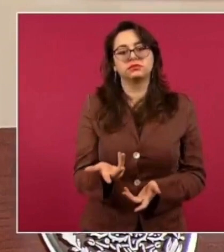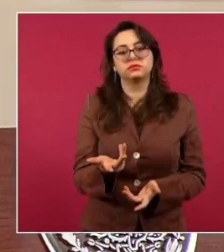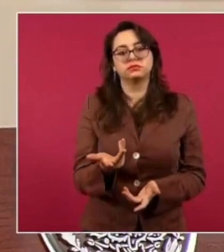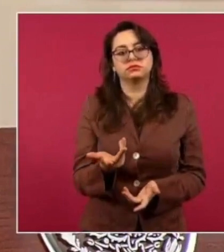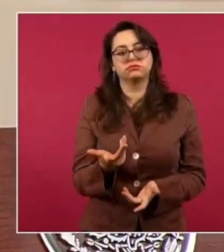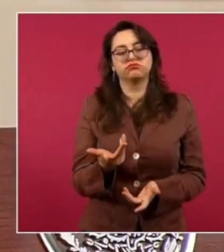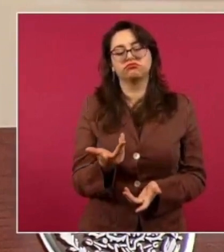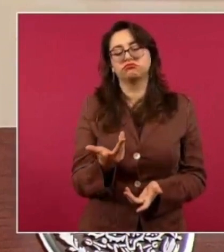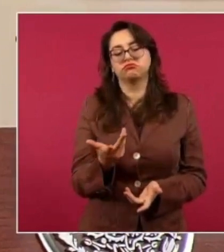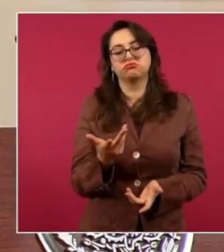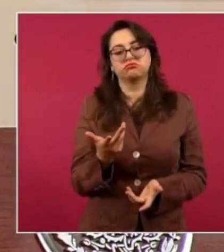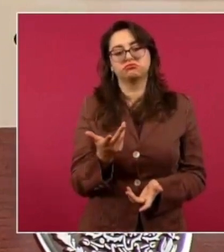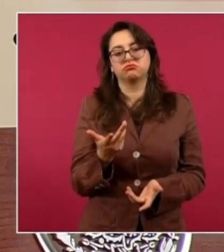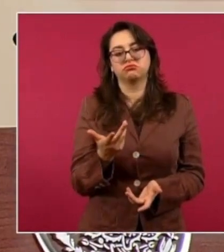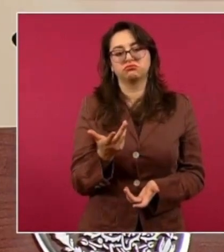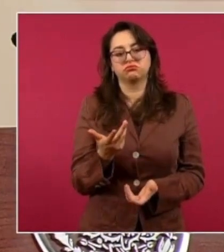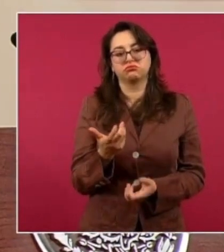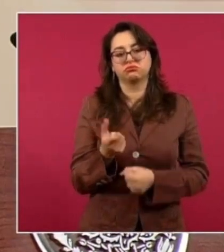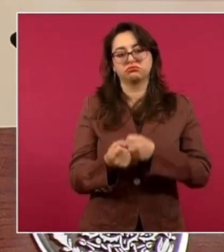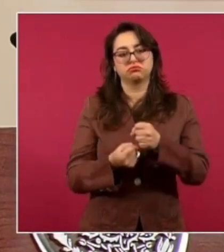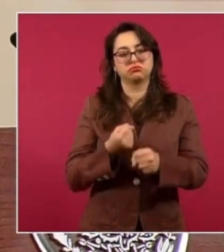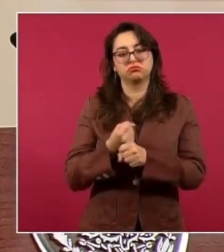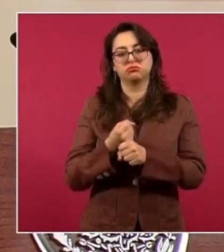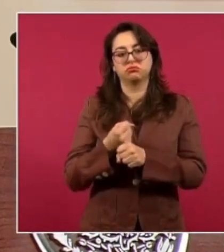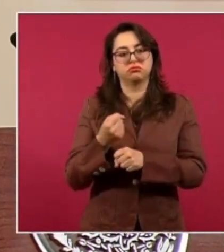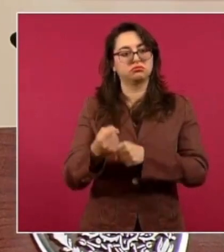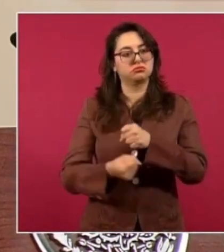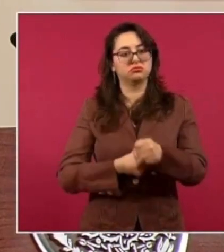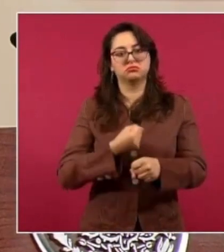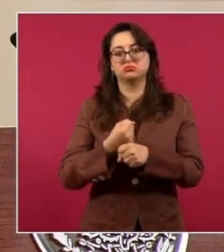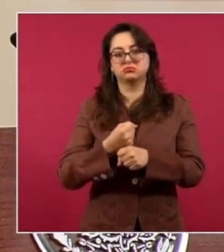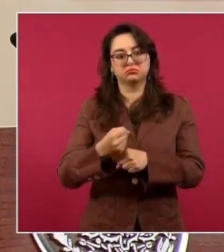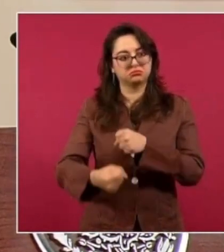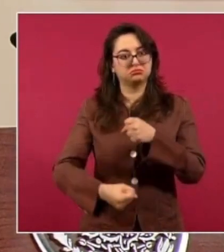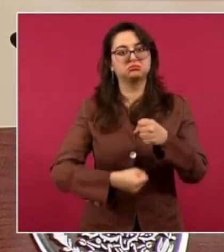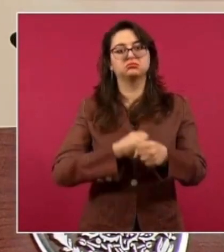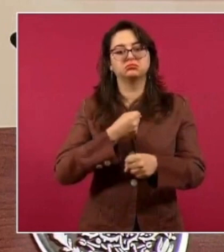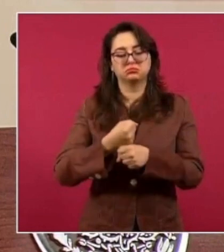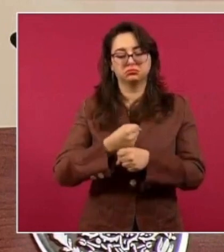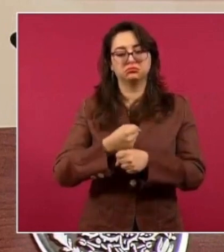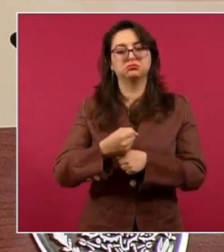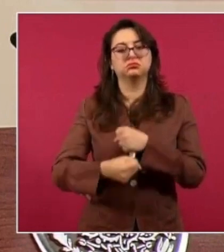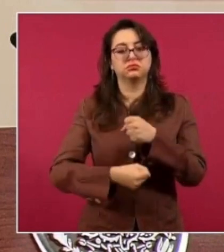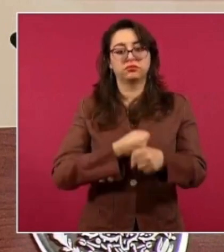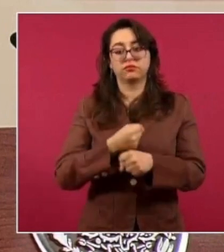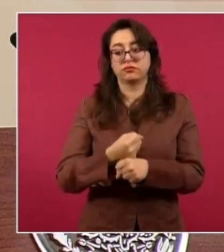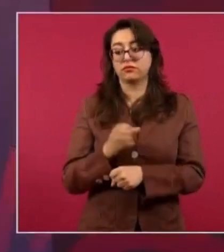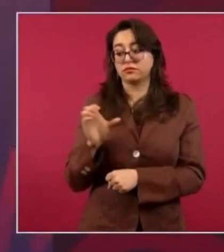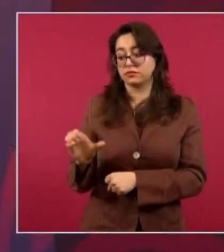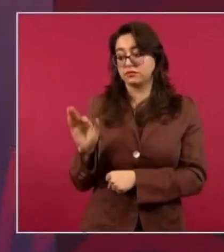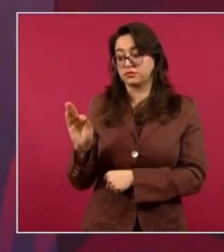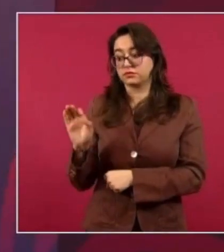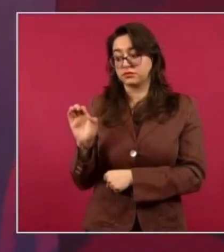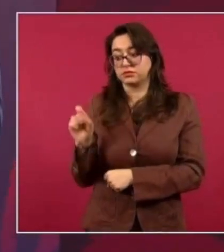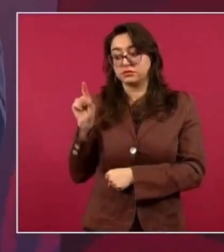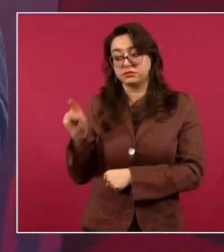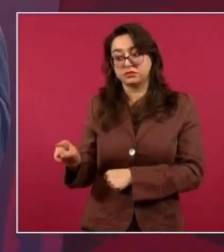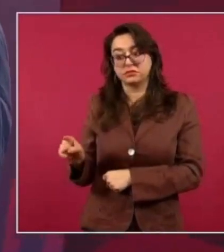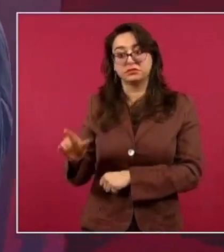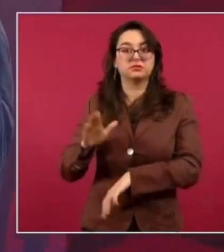superior al promedio de vida útil de las plantas de la Comisión Federal de Electricidad.